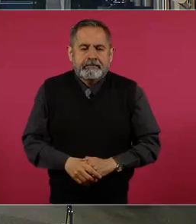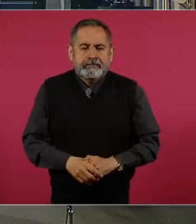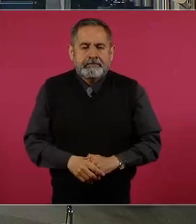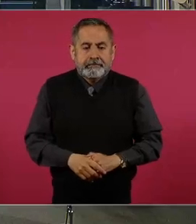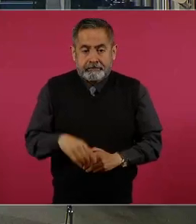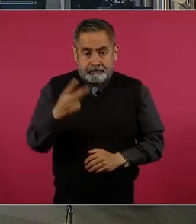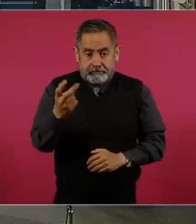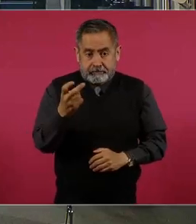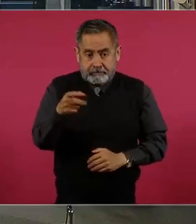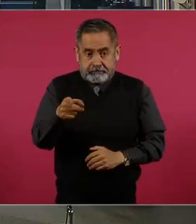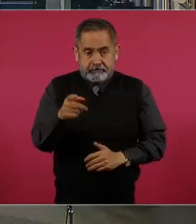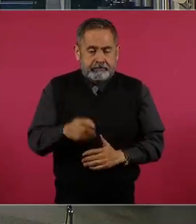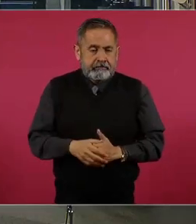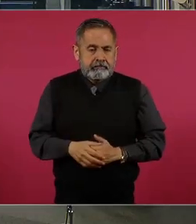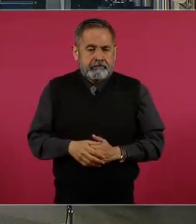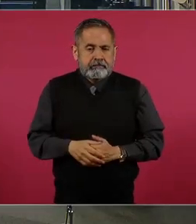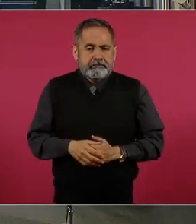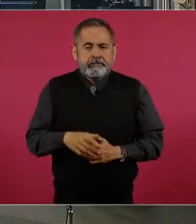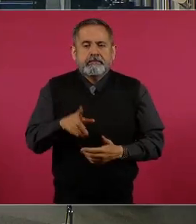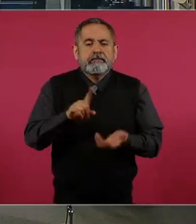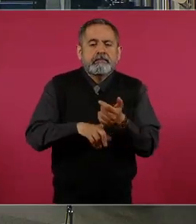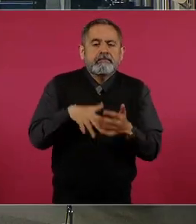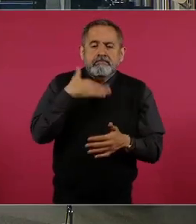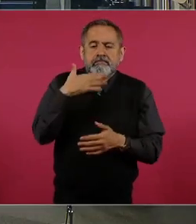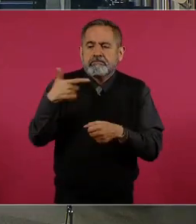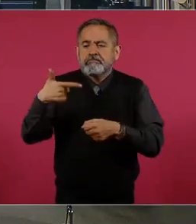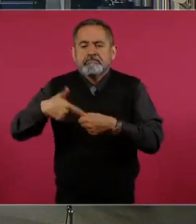por ejemplo, no permitir el huachicol.